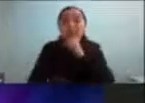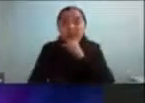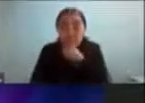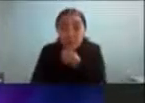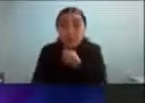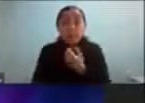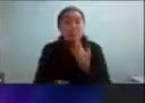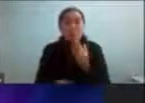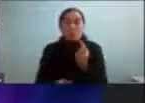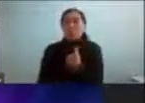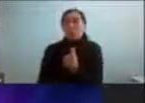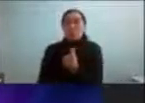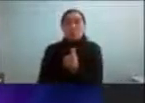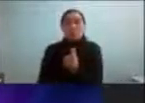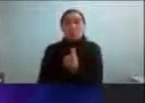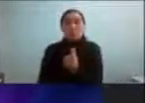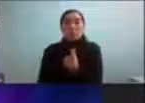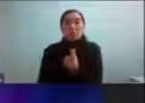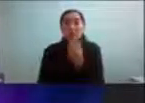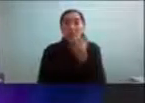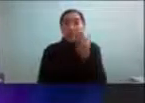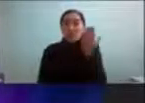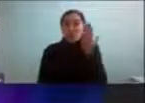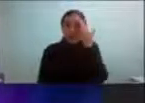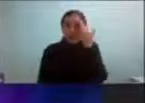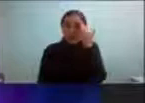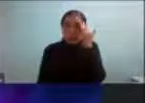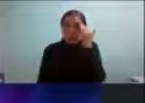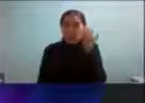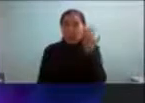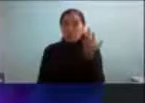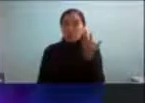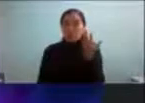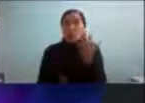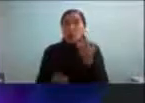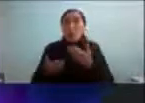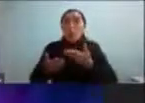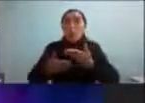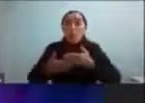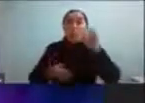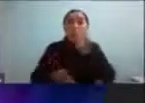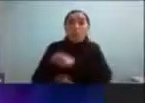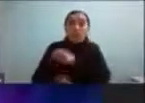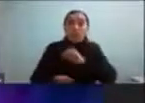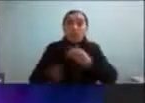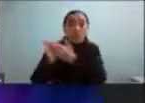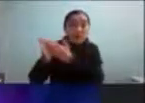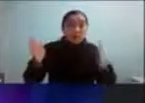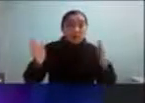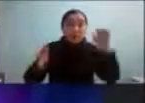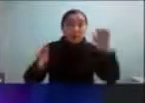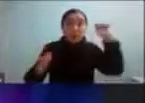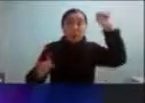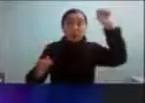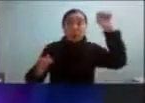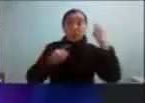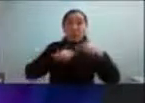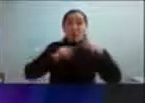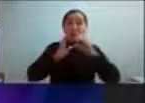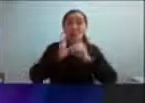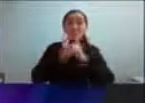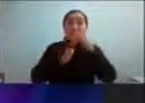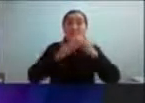muy poco de cómo crecen las personas en el espectro autista lo estamos aprendiendo a través de las mismas personas pero no sabemos